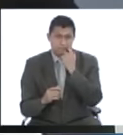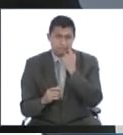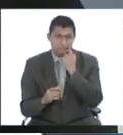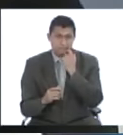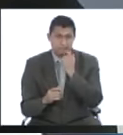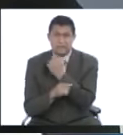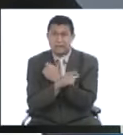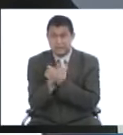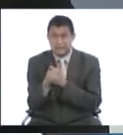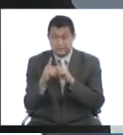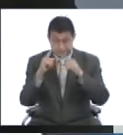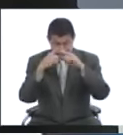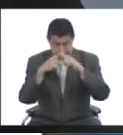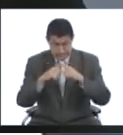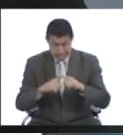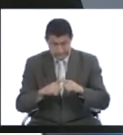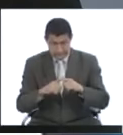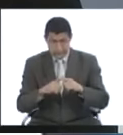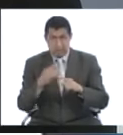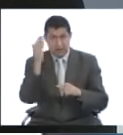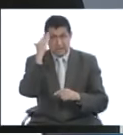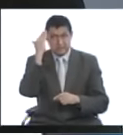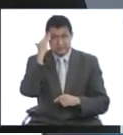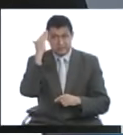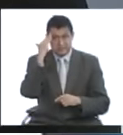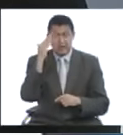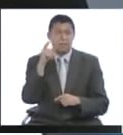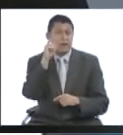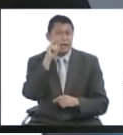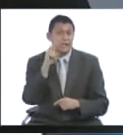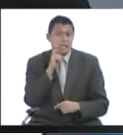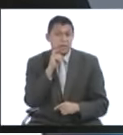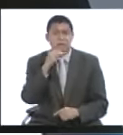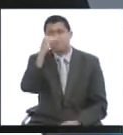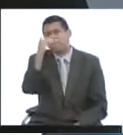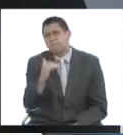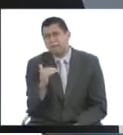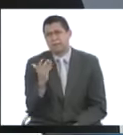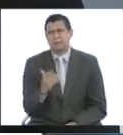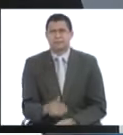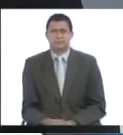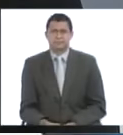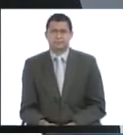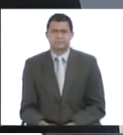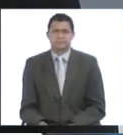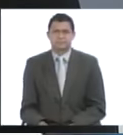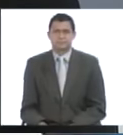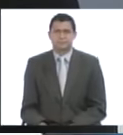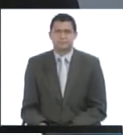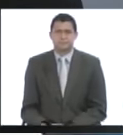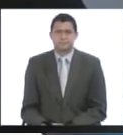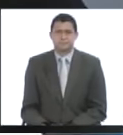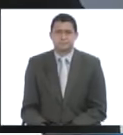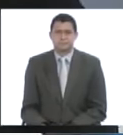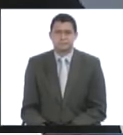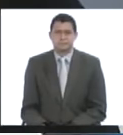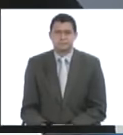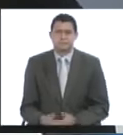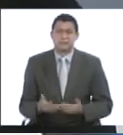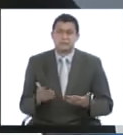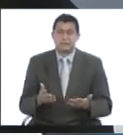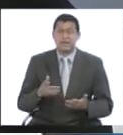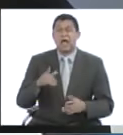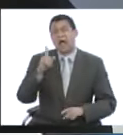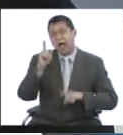las cifras incluso para diagnóstico de diabetes gestacional son más bajas que las cifras para diagnóstico de diabetes tipo 2 convencional. Y